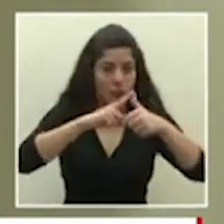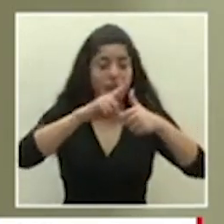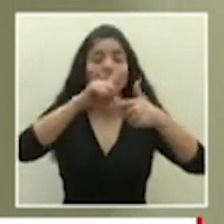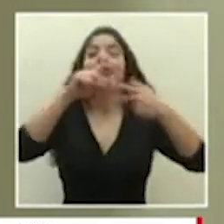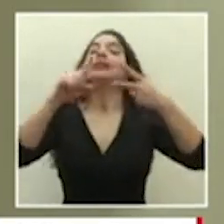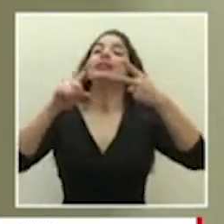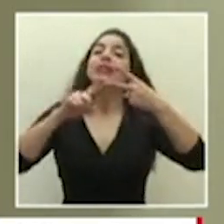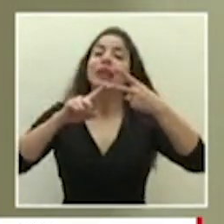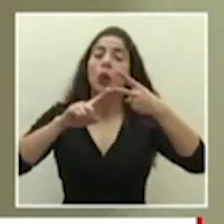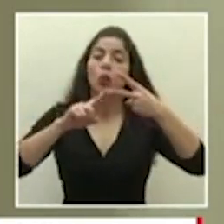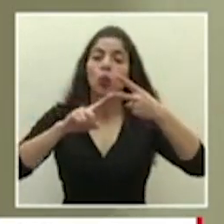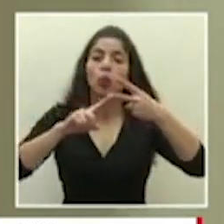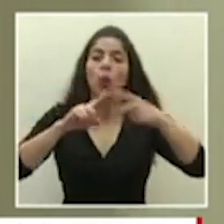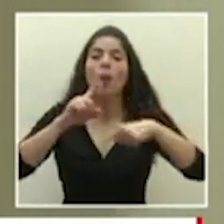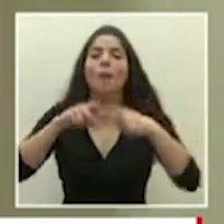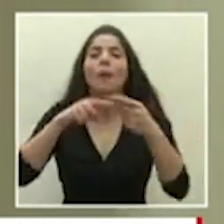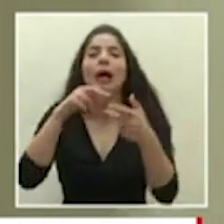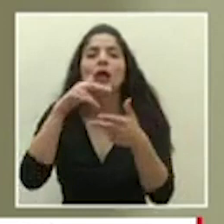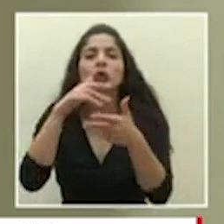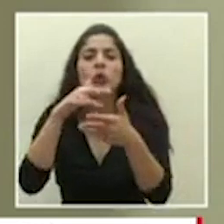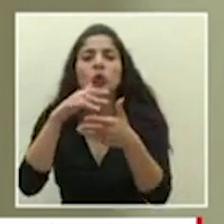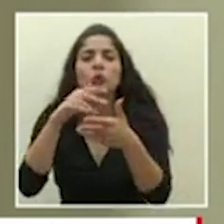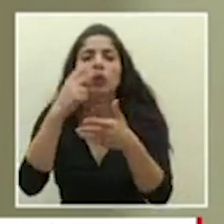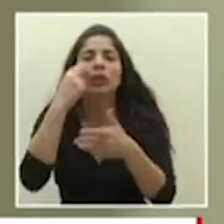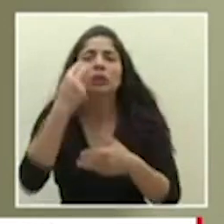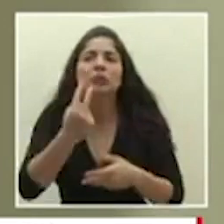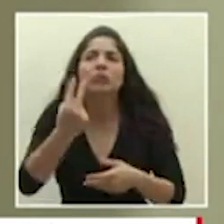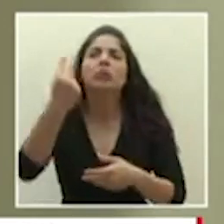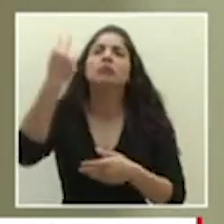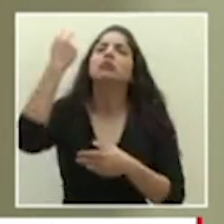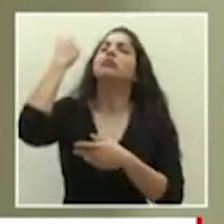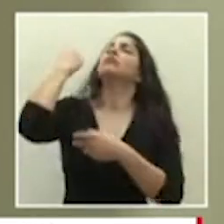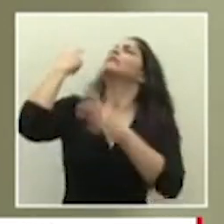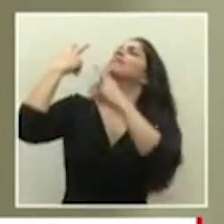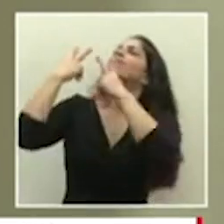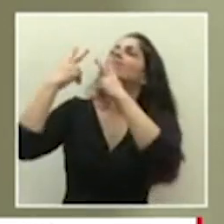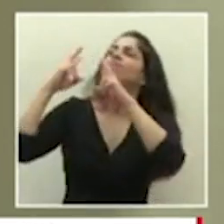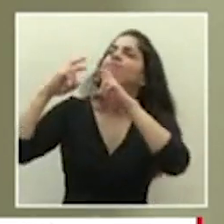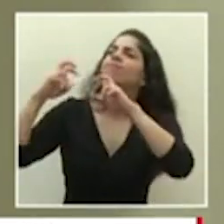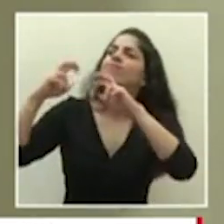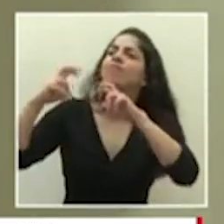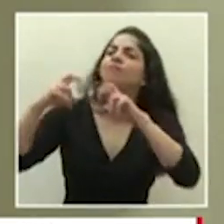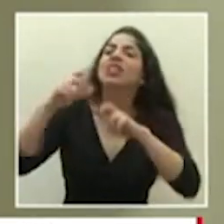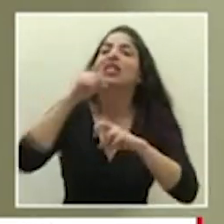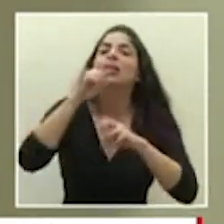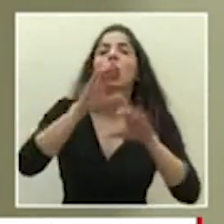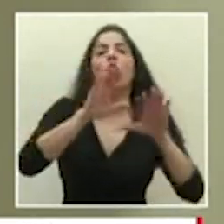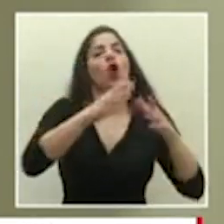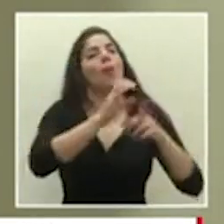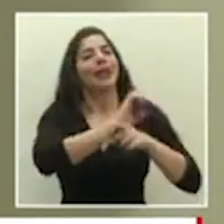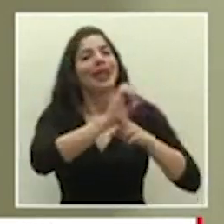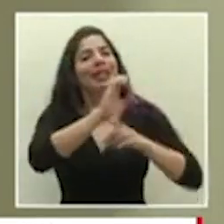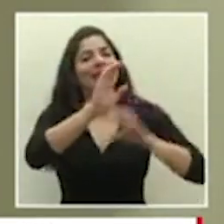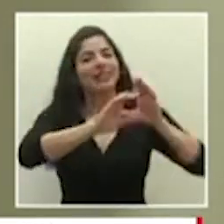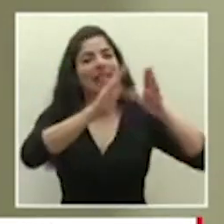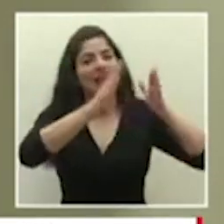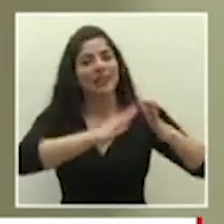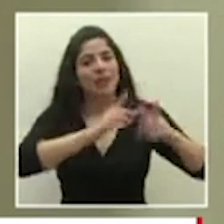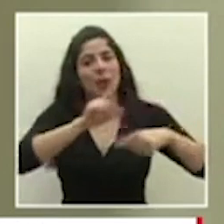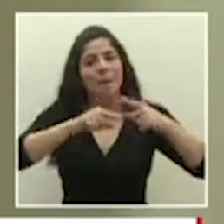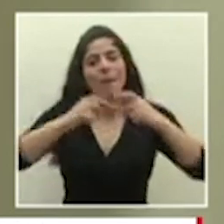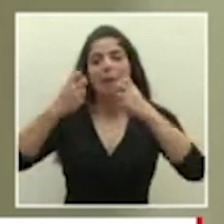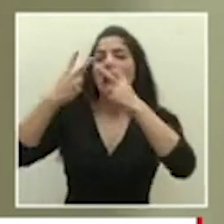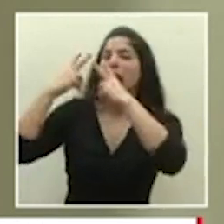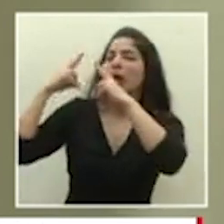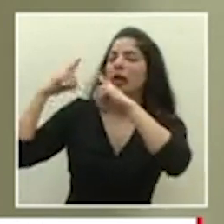estudio retrospectivo que sería validado por un comité ético científico y